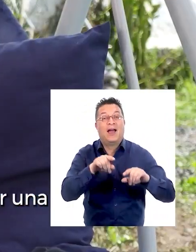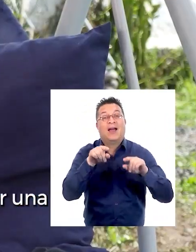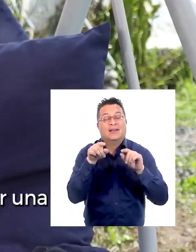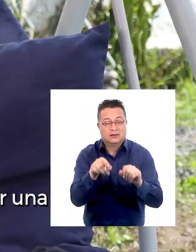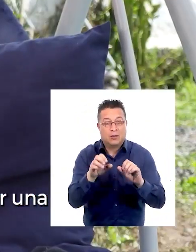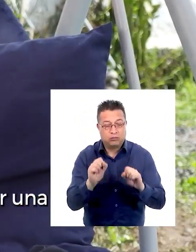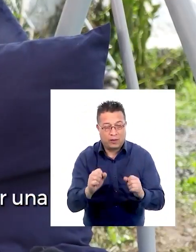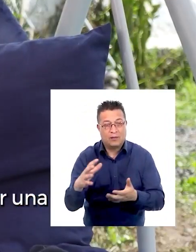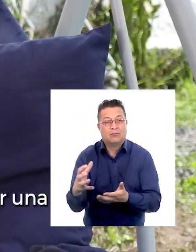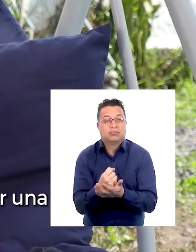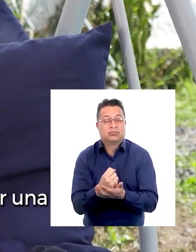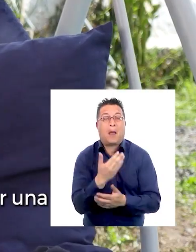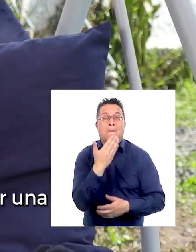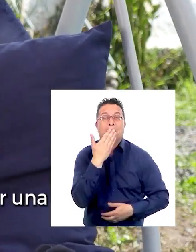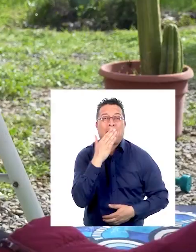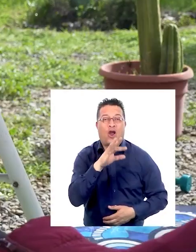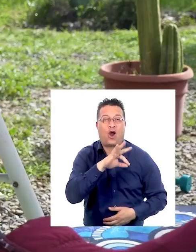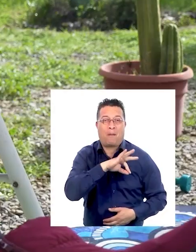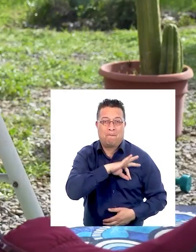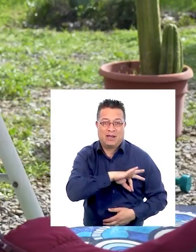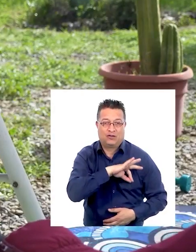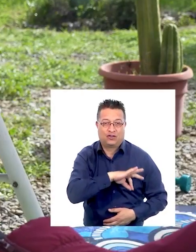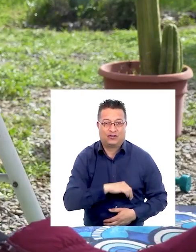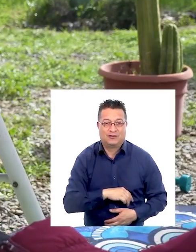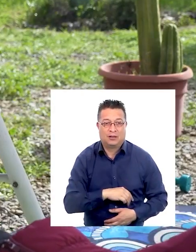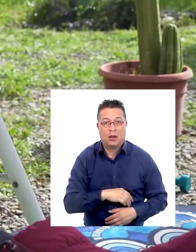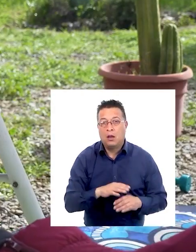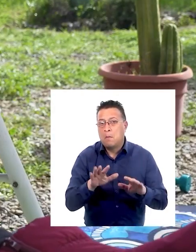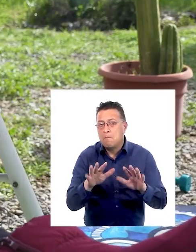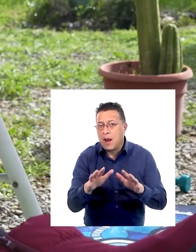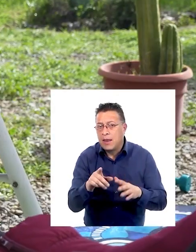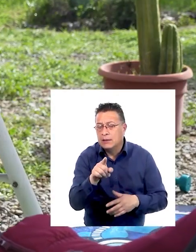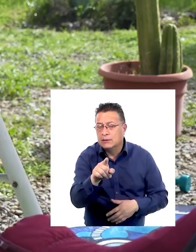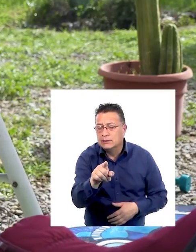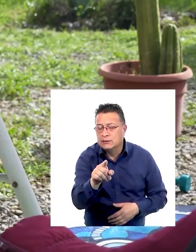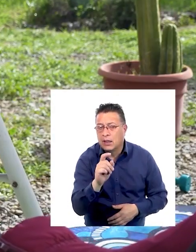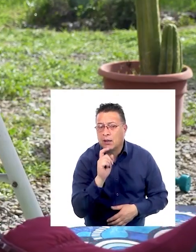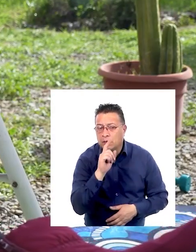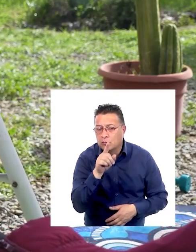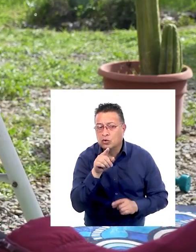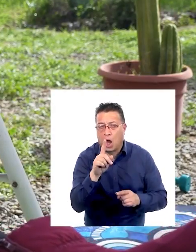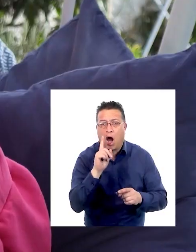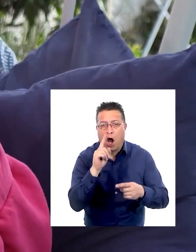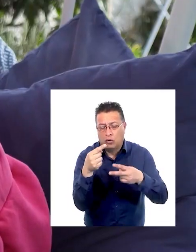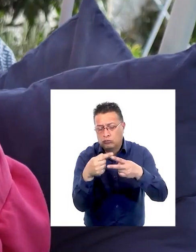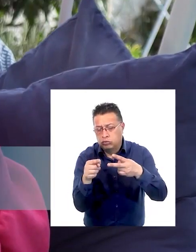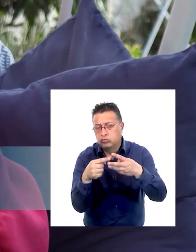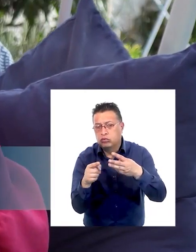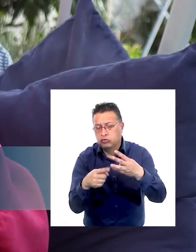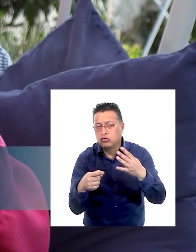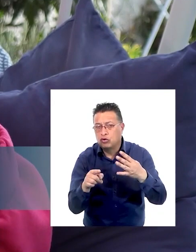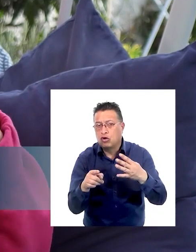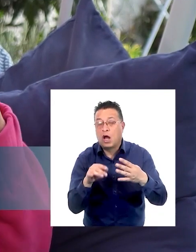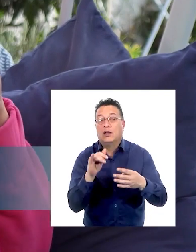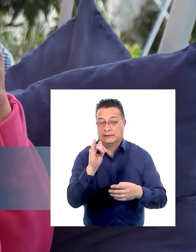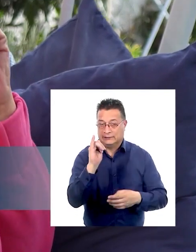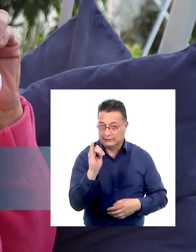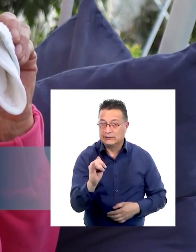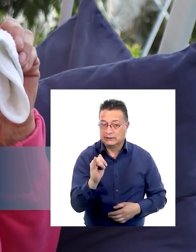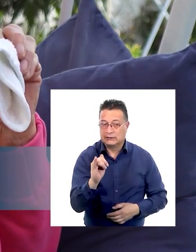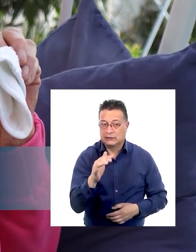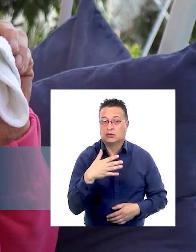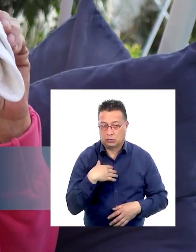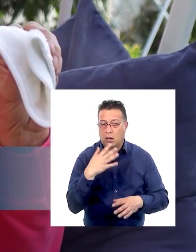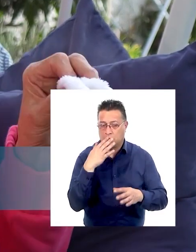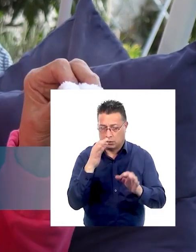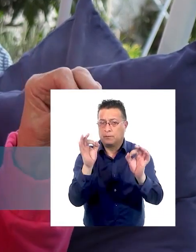vamos a obtener una mejor pensión. ¿Pero parece, Teresita, que hay de varios tipos? Por supuesto que sí, pero yo te lo voy a ir